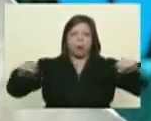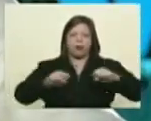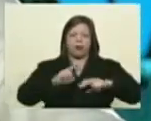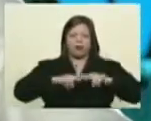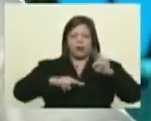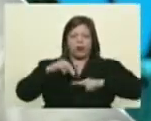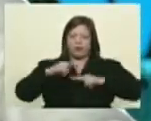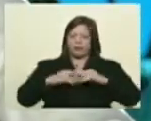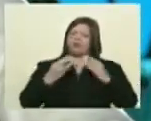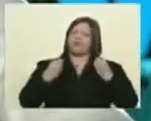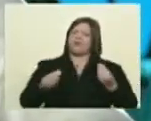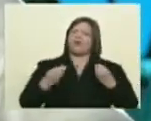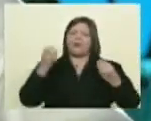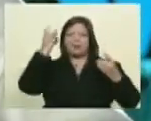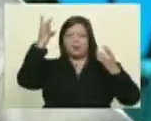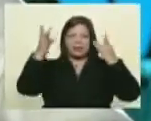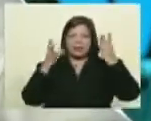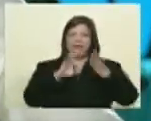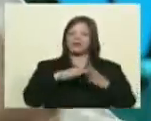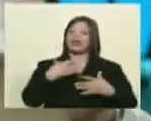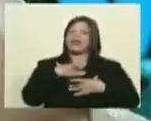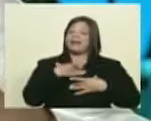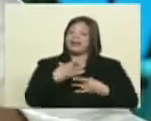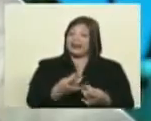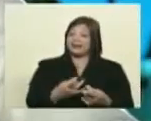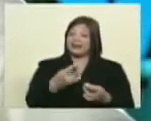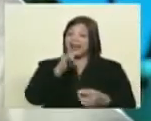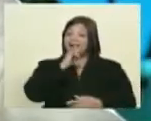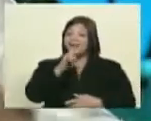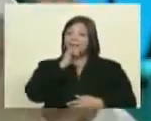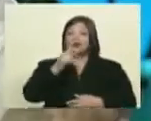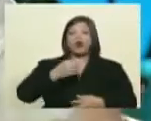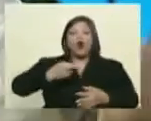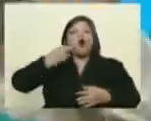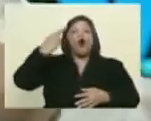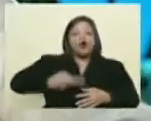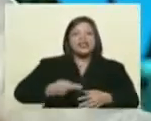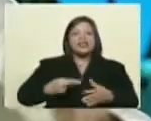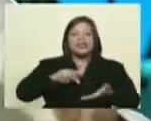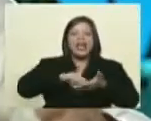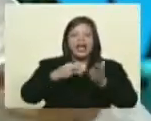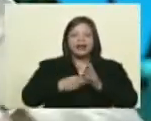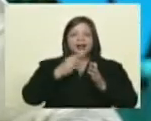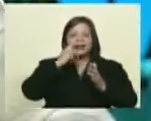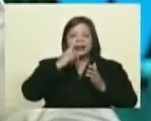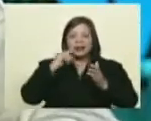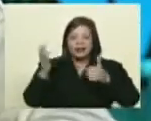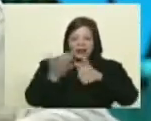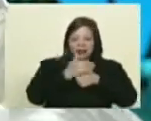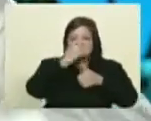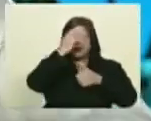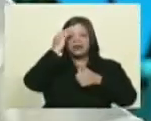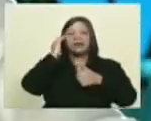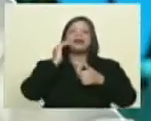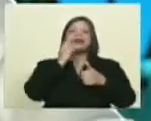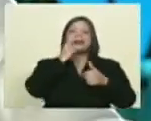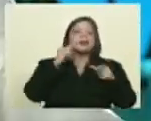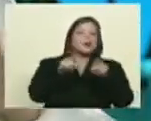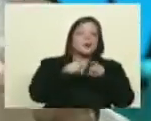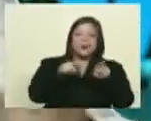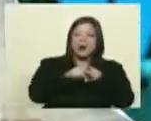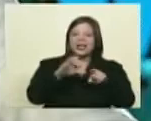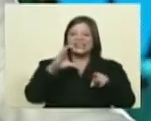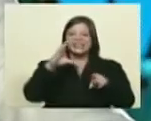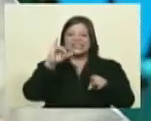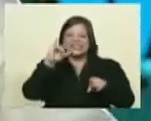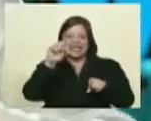las bombas de Irán. Entonces es muy interesante porque la información original son unas filtraciones que también fueron ocultadas al igual que, por ejemplo, las filtraciones de la CIA